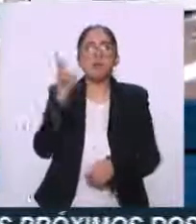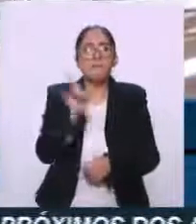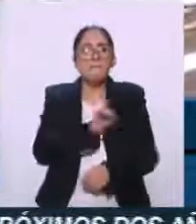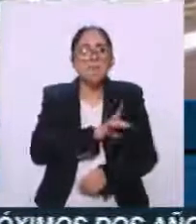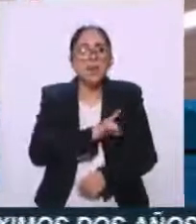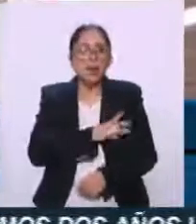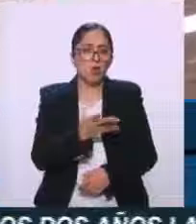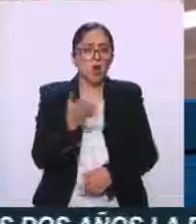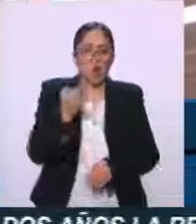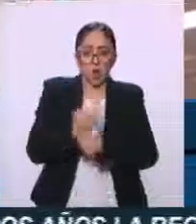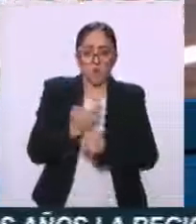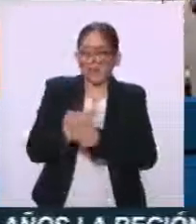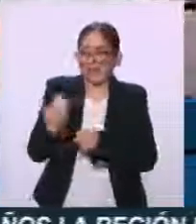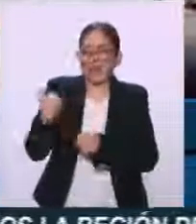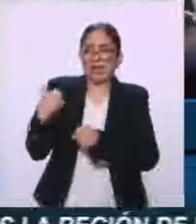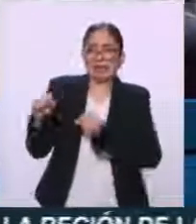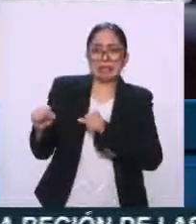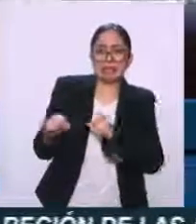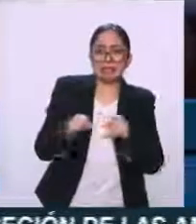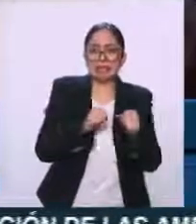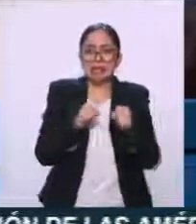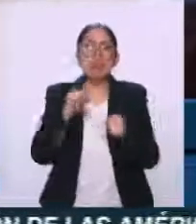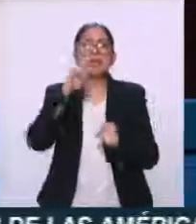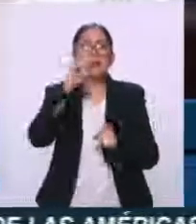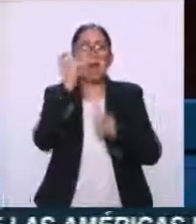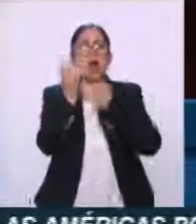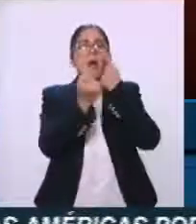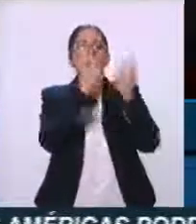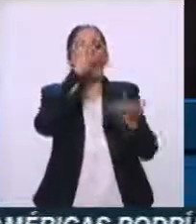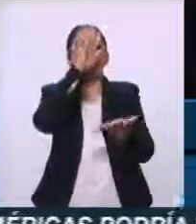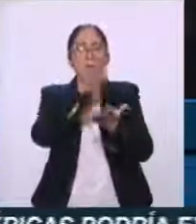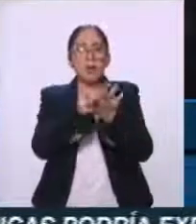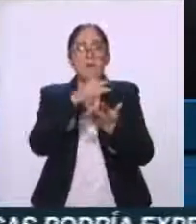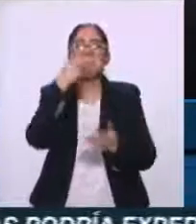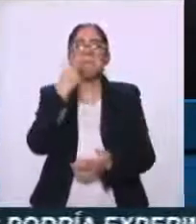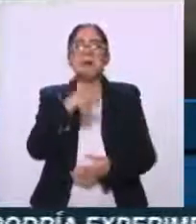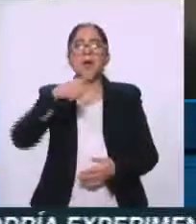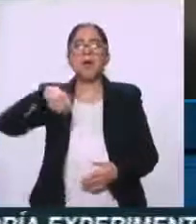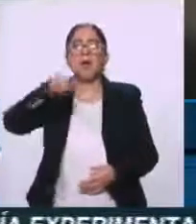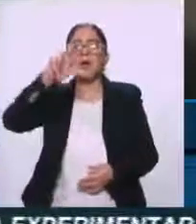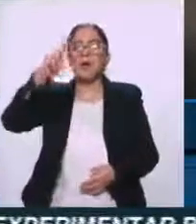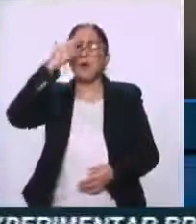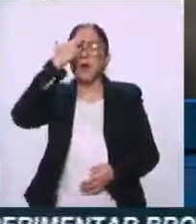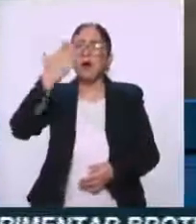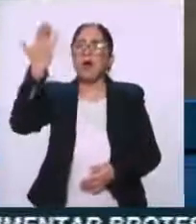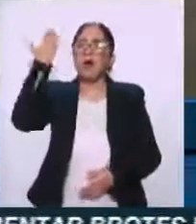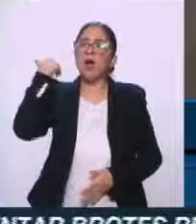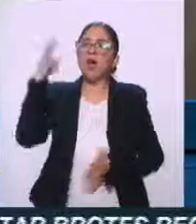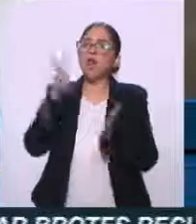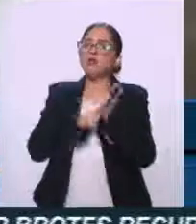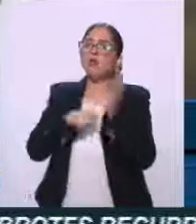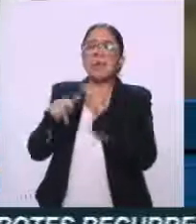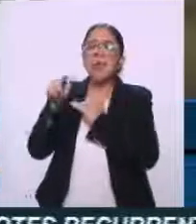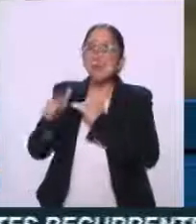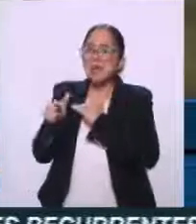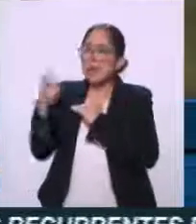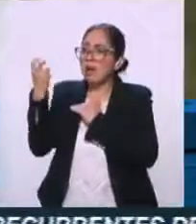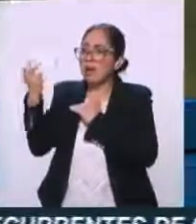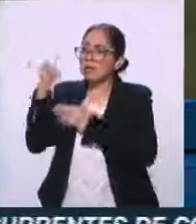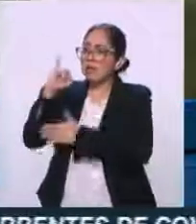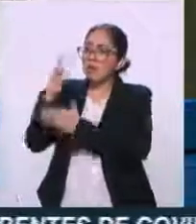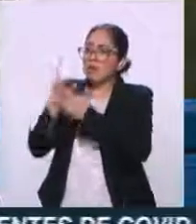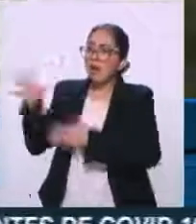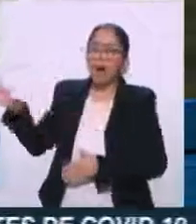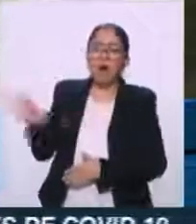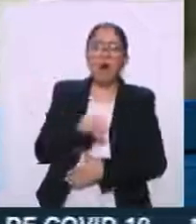afectados en este sismo, pero no se vale retomar imágenes del sufrimiento del 2017 para sacar raja política.